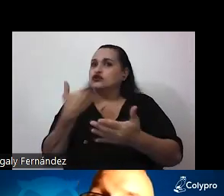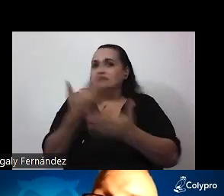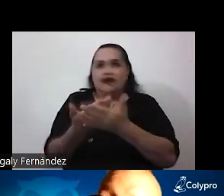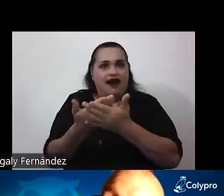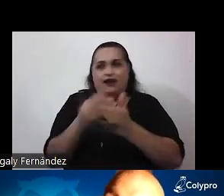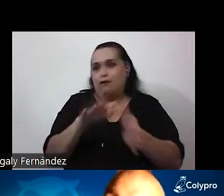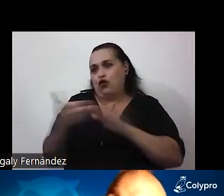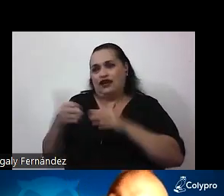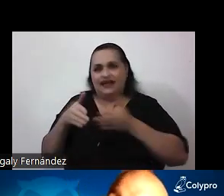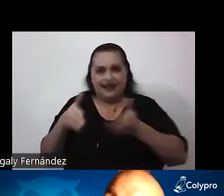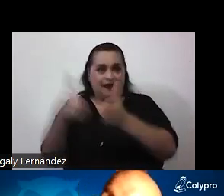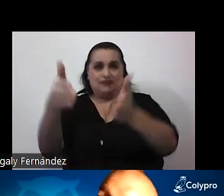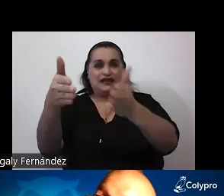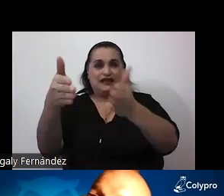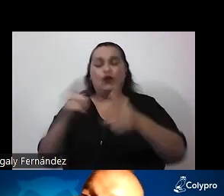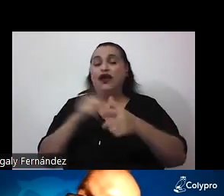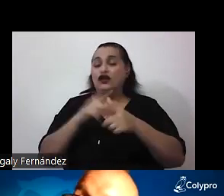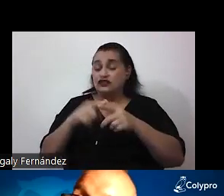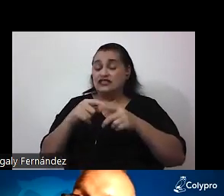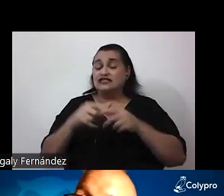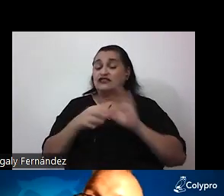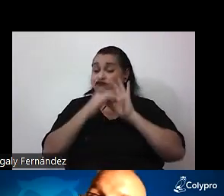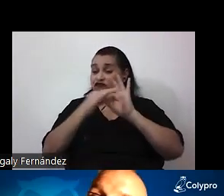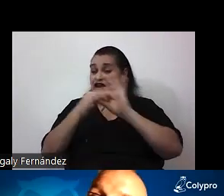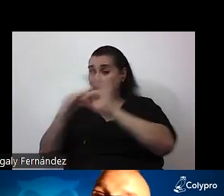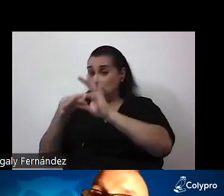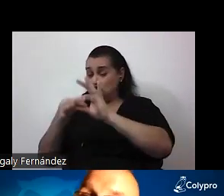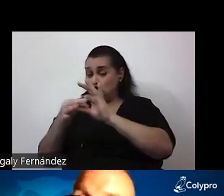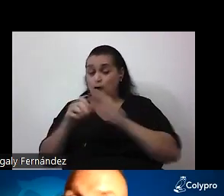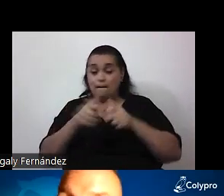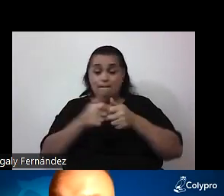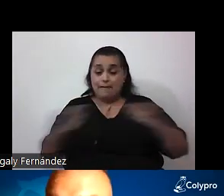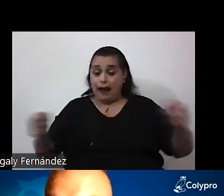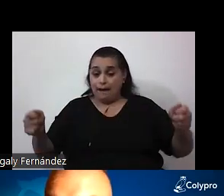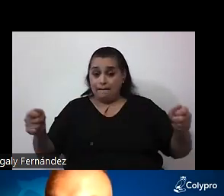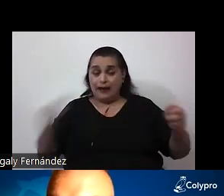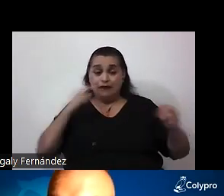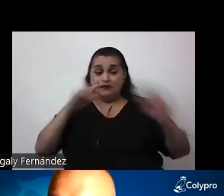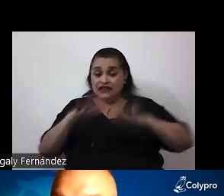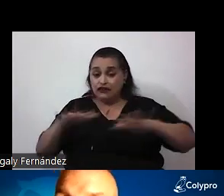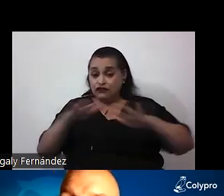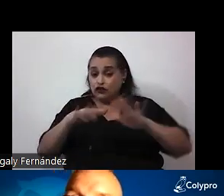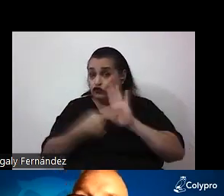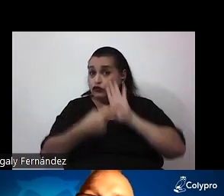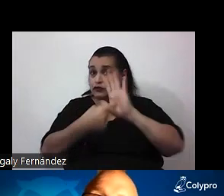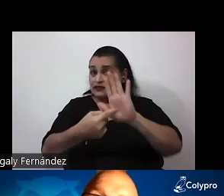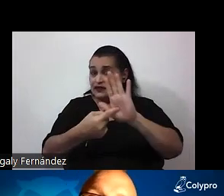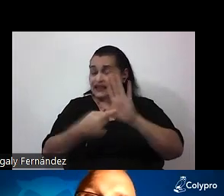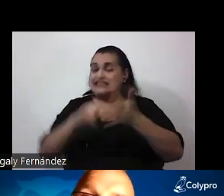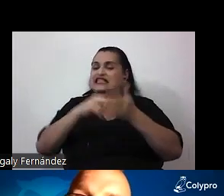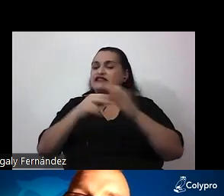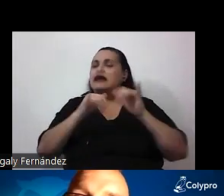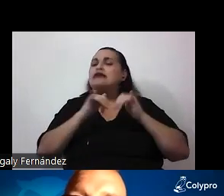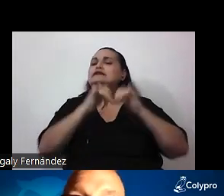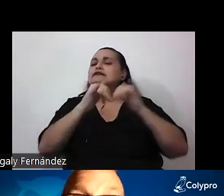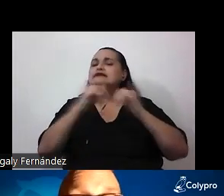La relación entre un mapa y un territorio representado es una relación de semejanza. ¿Qué quiere decir esto? Que